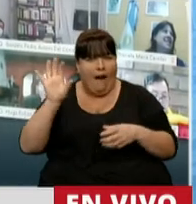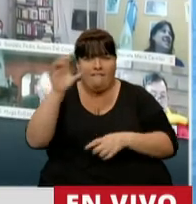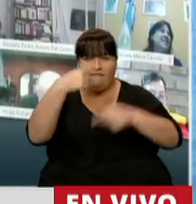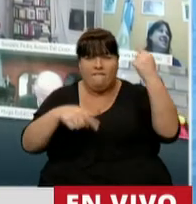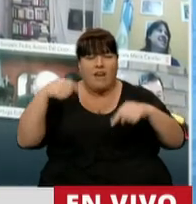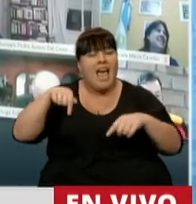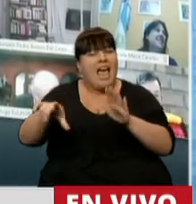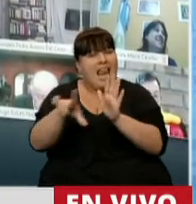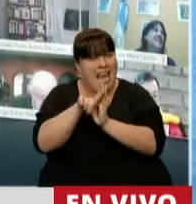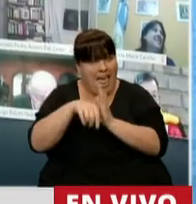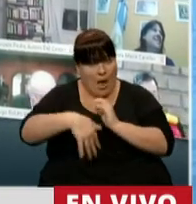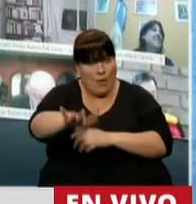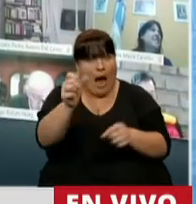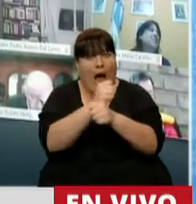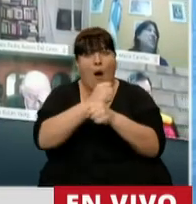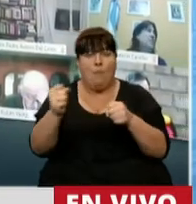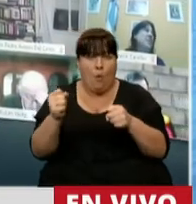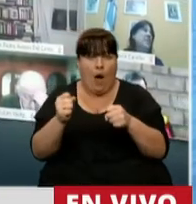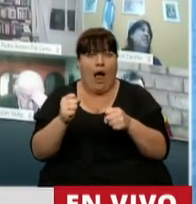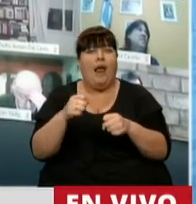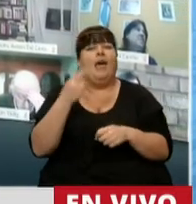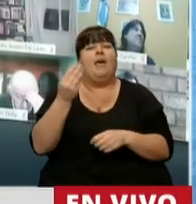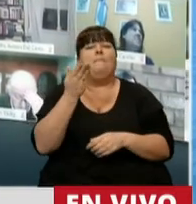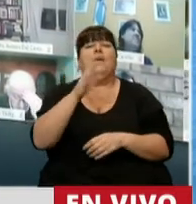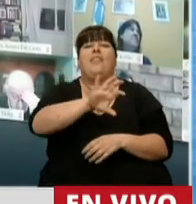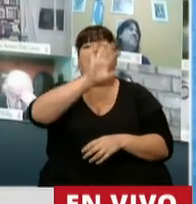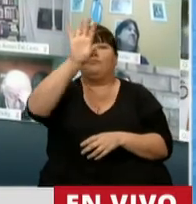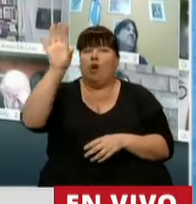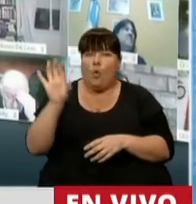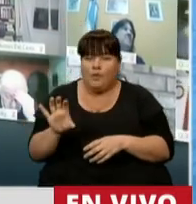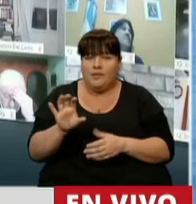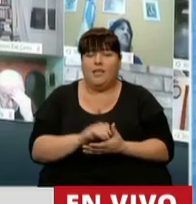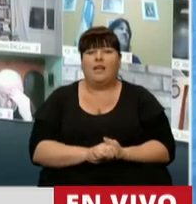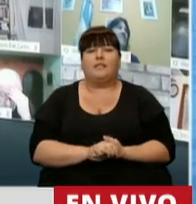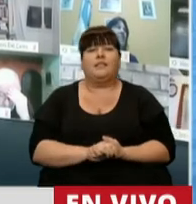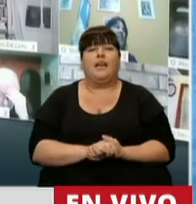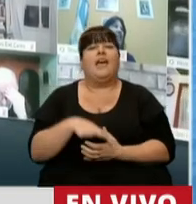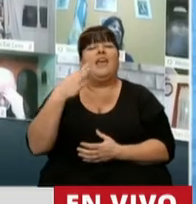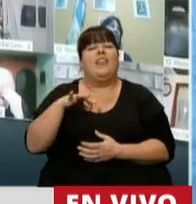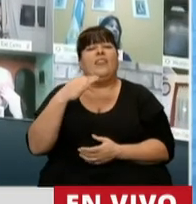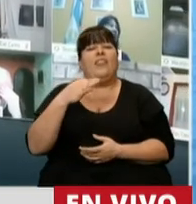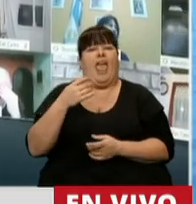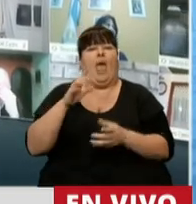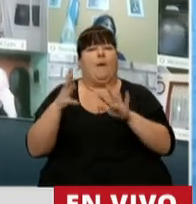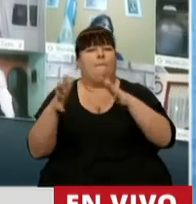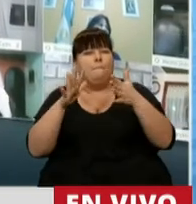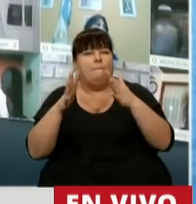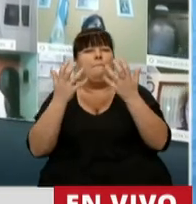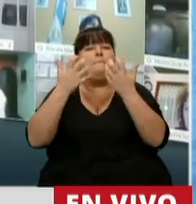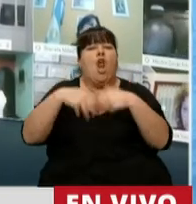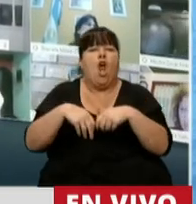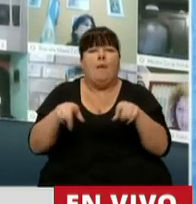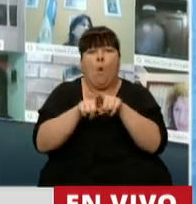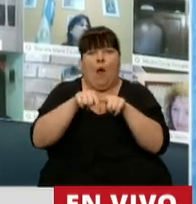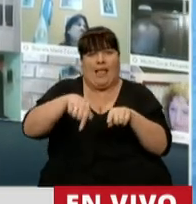Esta ley que vamos a aprobar invita a las provincias a establecer similares programas